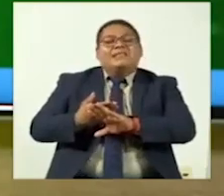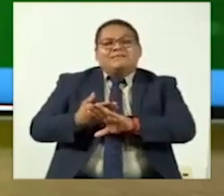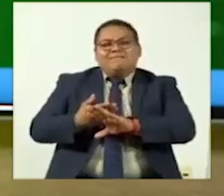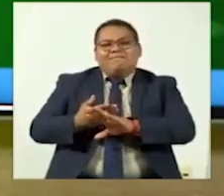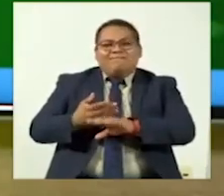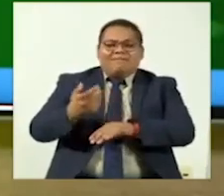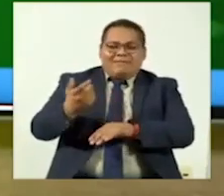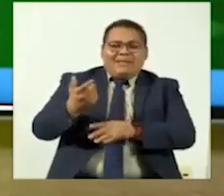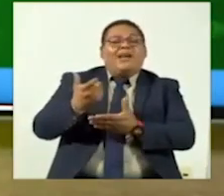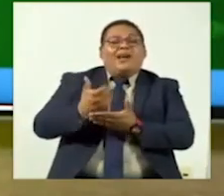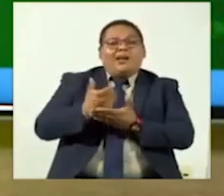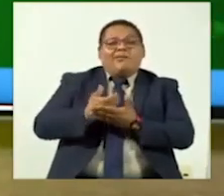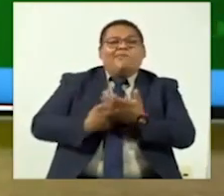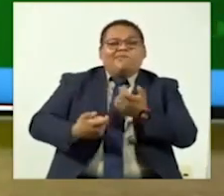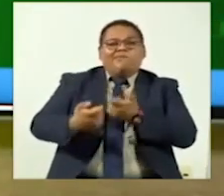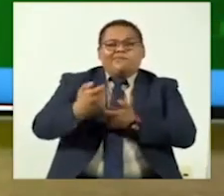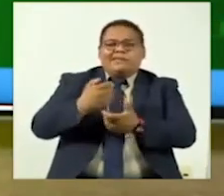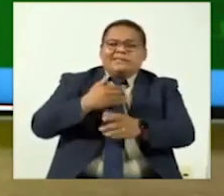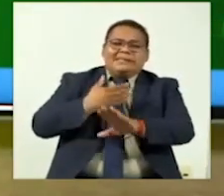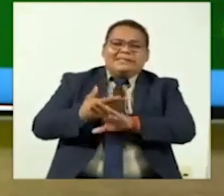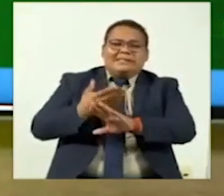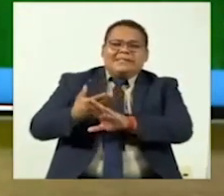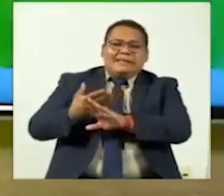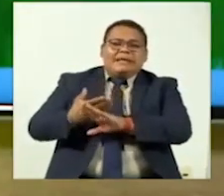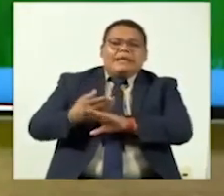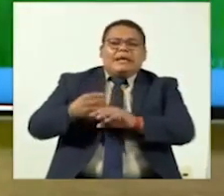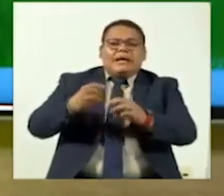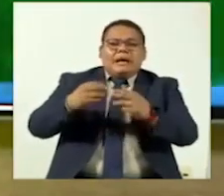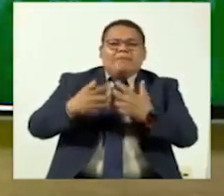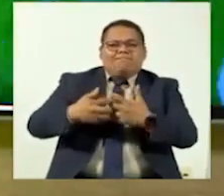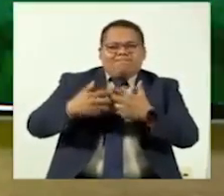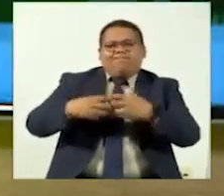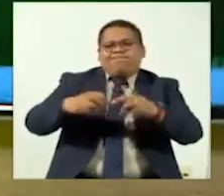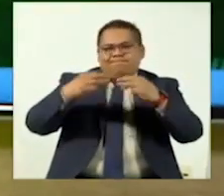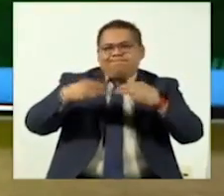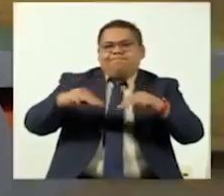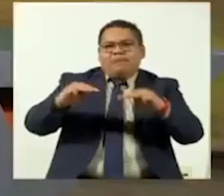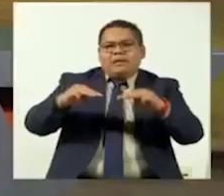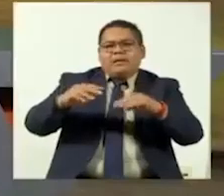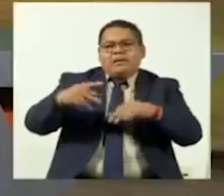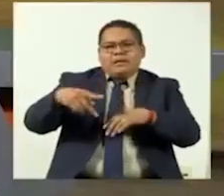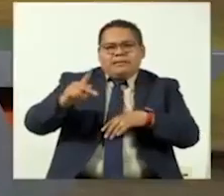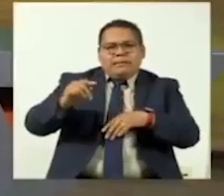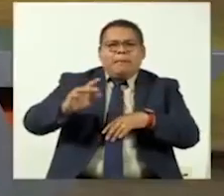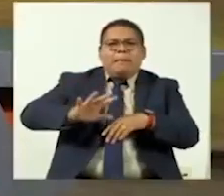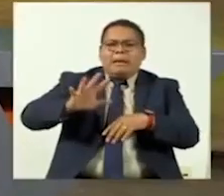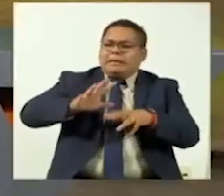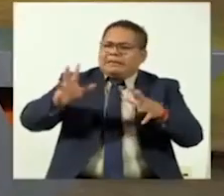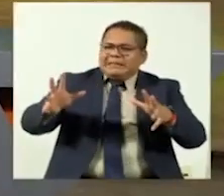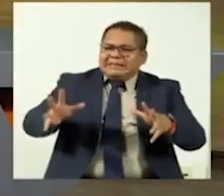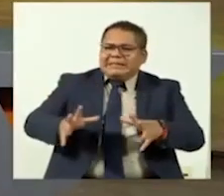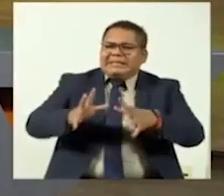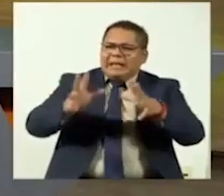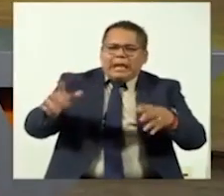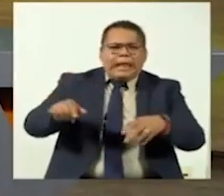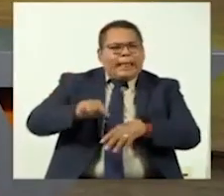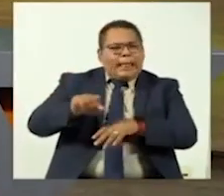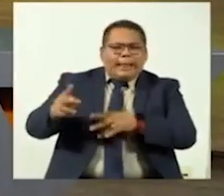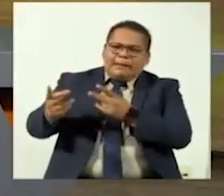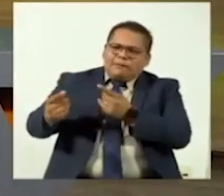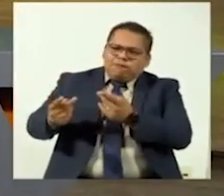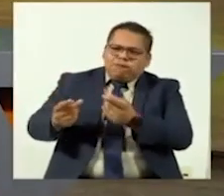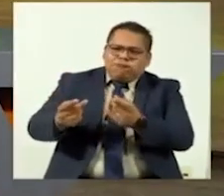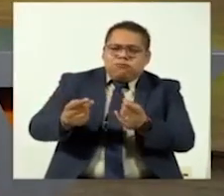económico, obviamente, a la industria musical, pero, pues, motivó a que estuvieran trabajando y haciendo